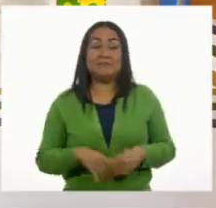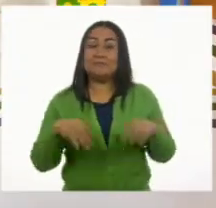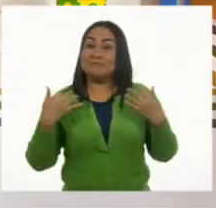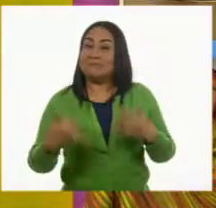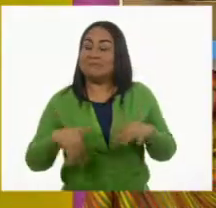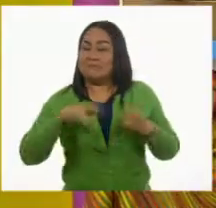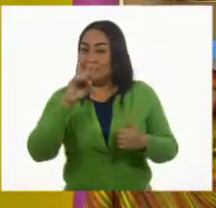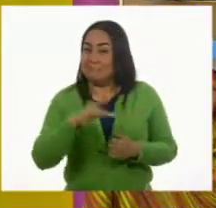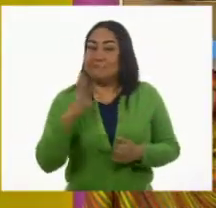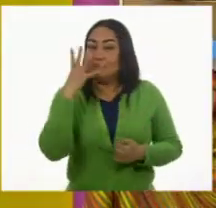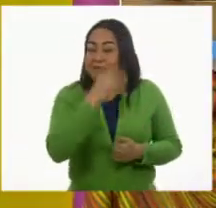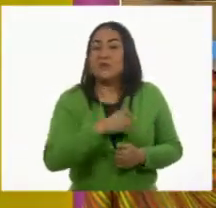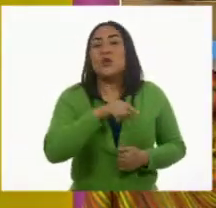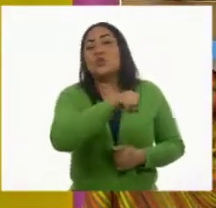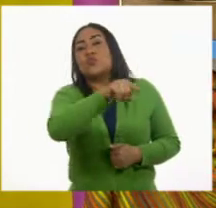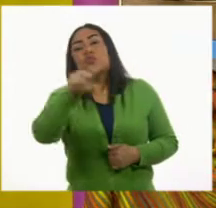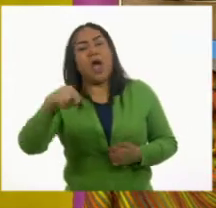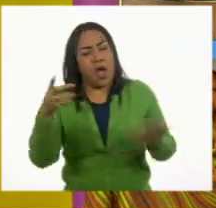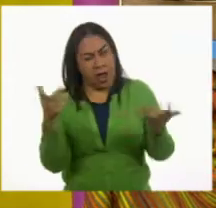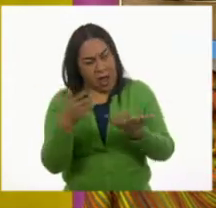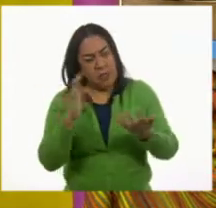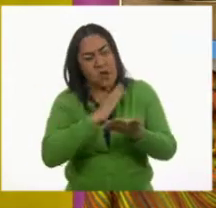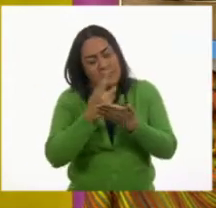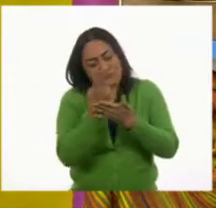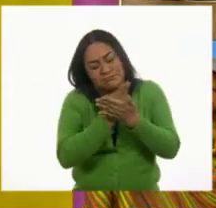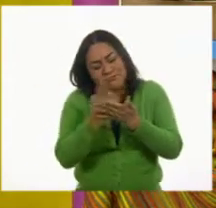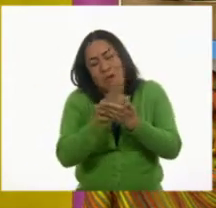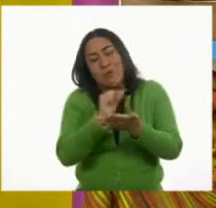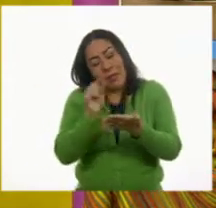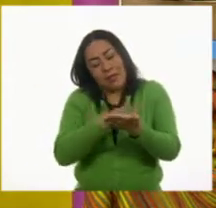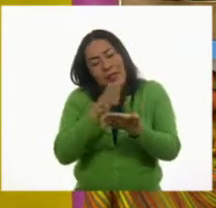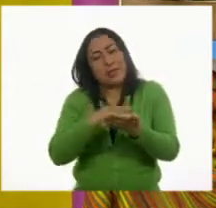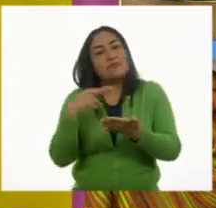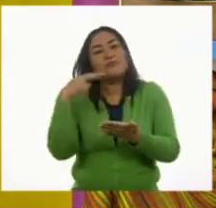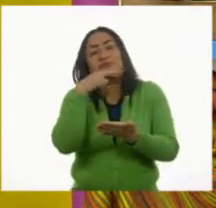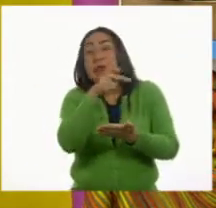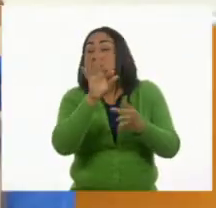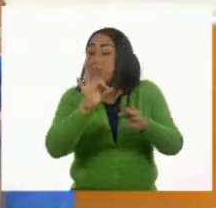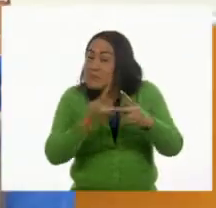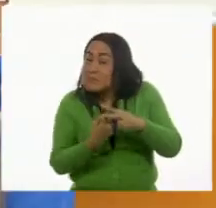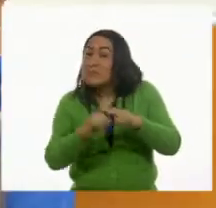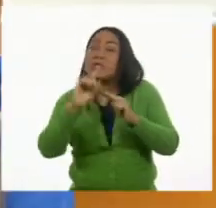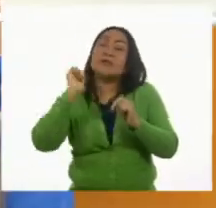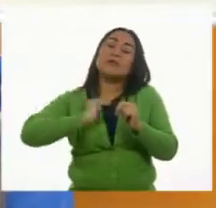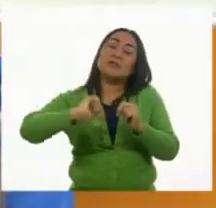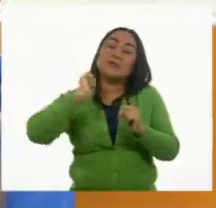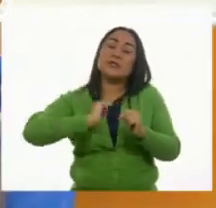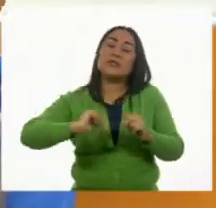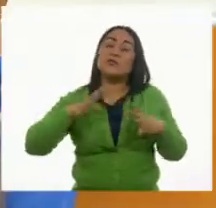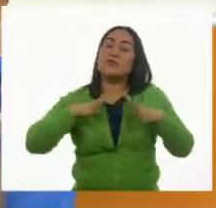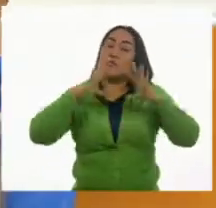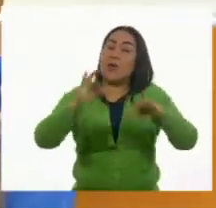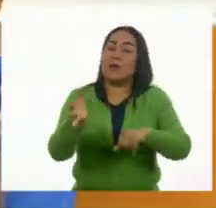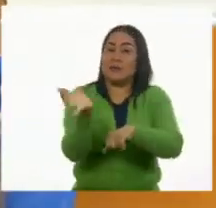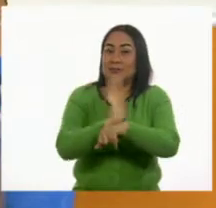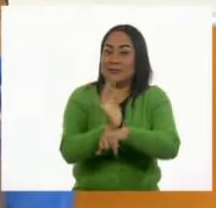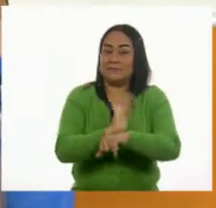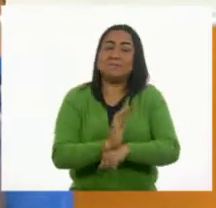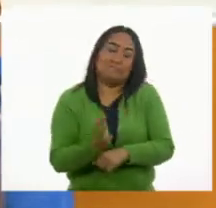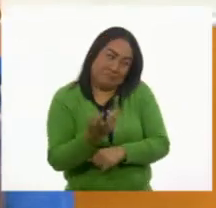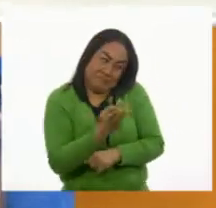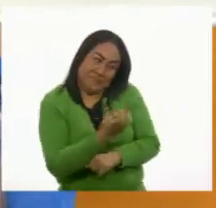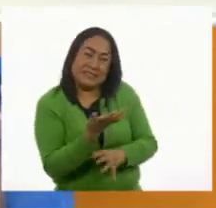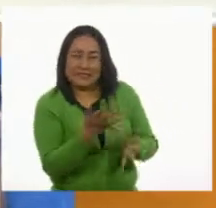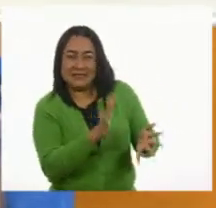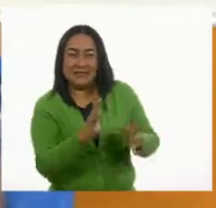¡Qué maravilla! En su casa también lo pueden hacer dibujando y pasando. Es como el origen del cine, entonces. Más o menos, Pilar. Y también quiero decirte